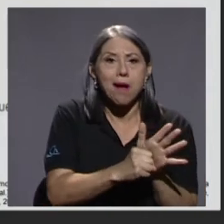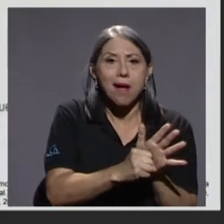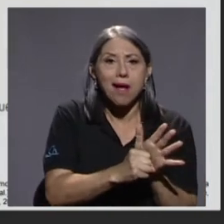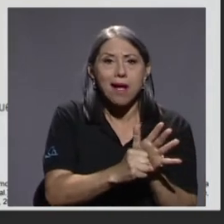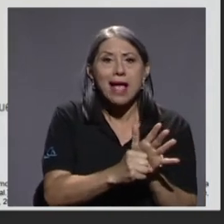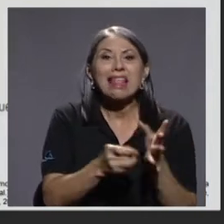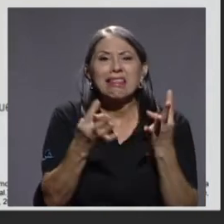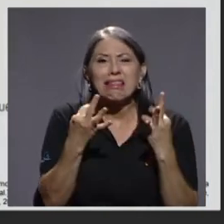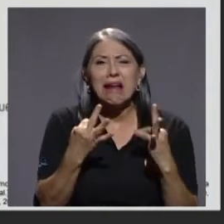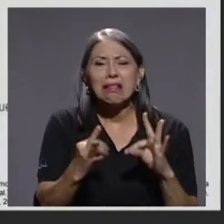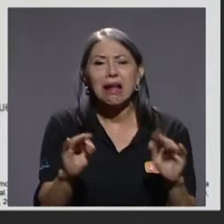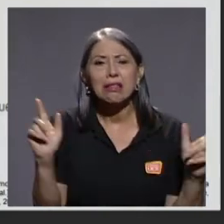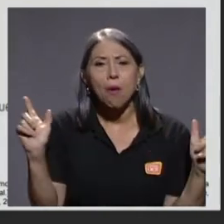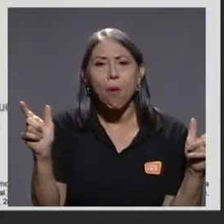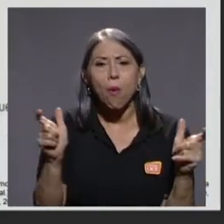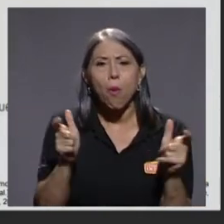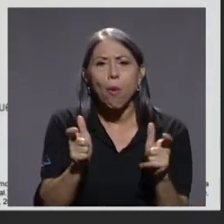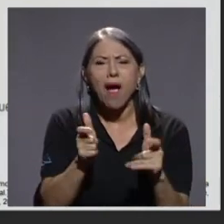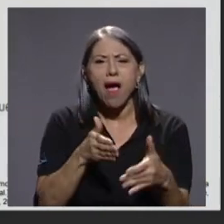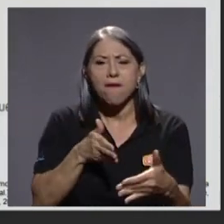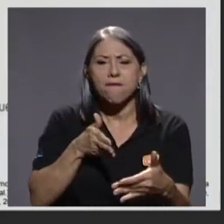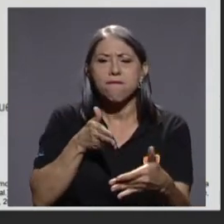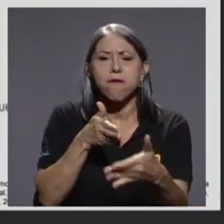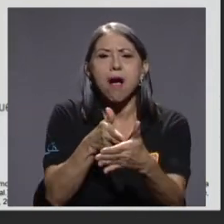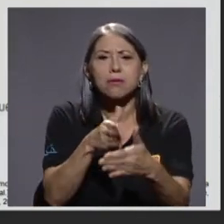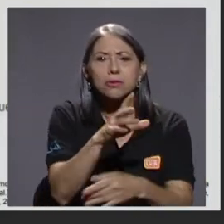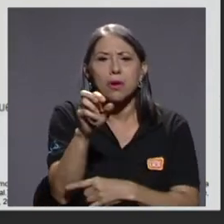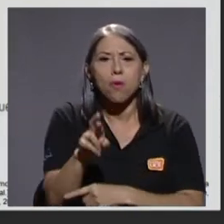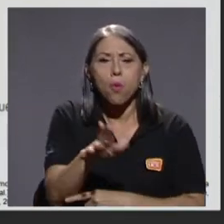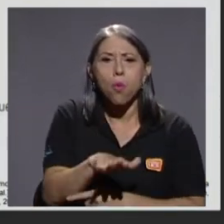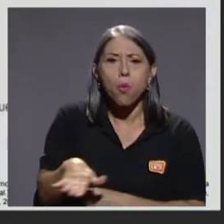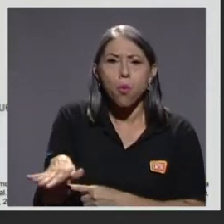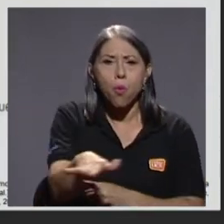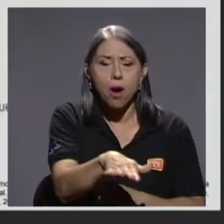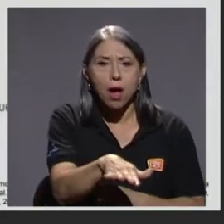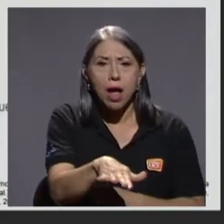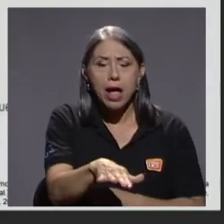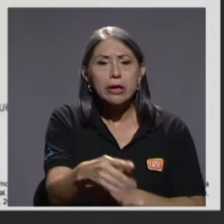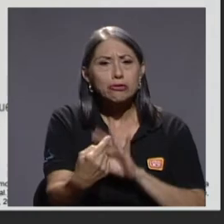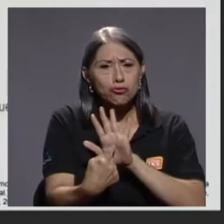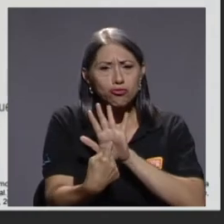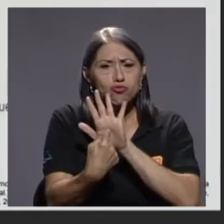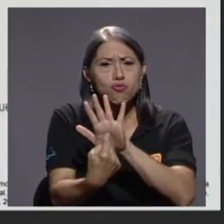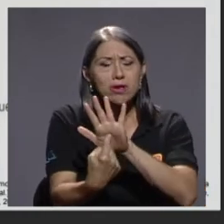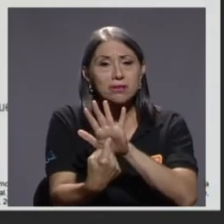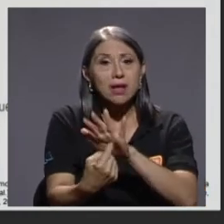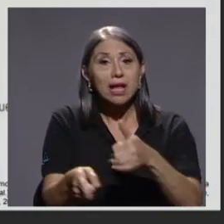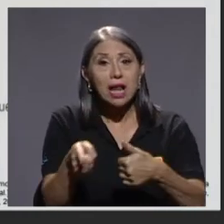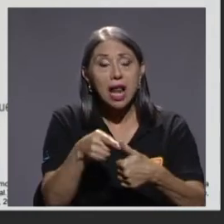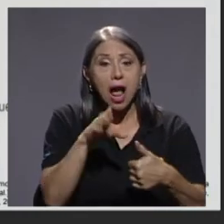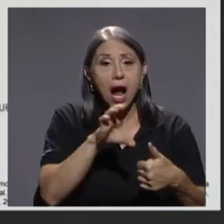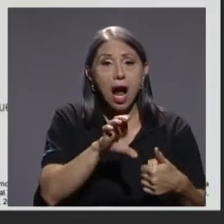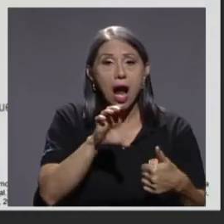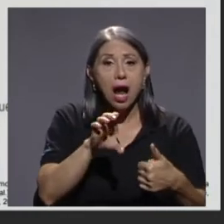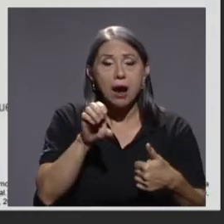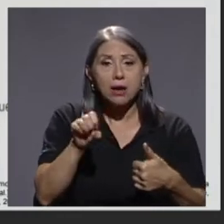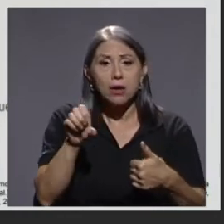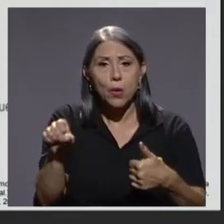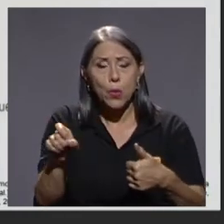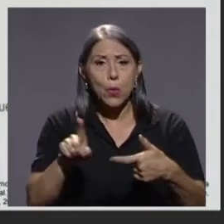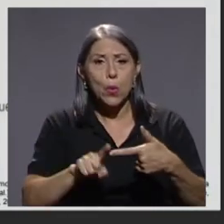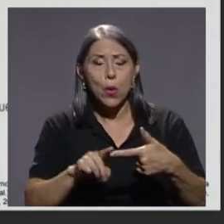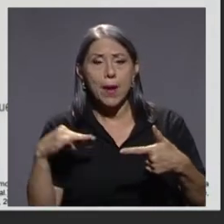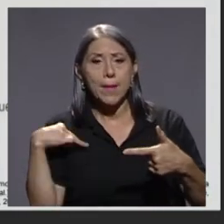los efectos sobre la sociedad costarricense, donde se muestra claramente que la Caja y el Ministerio de Salud